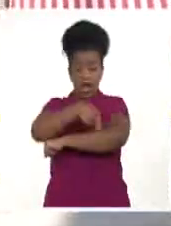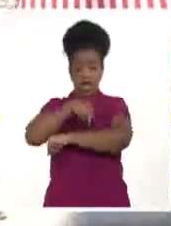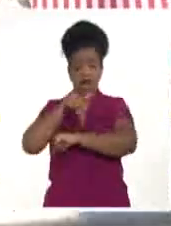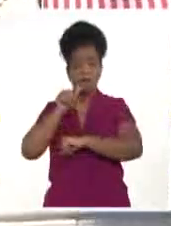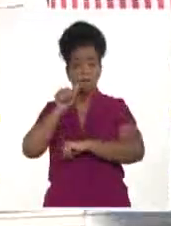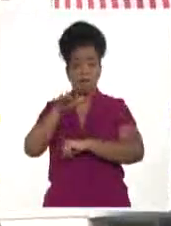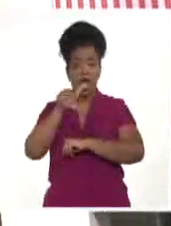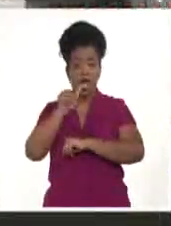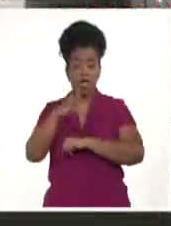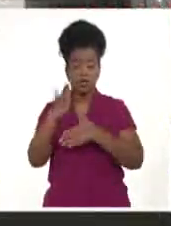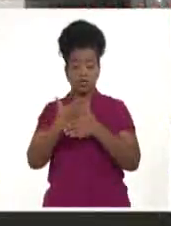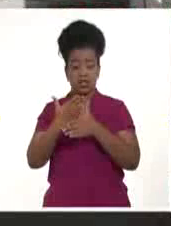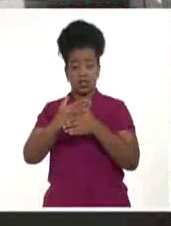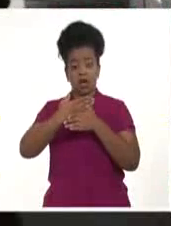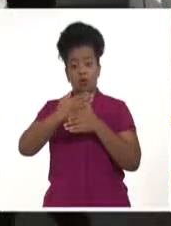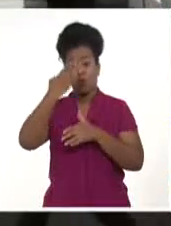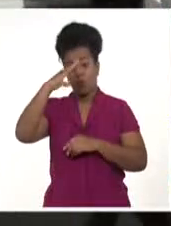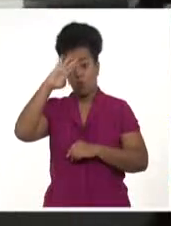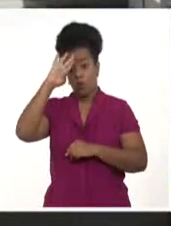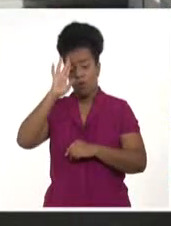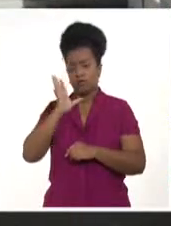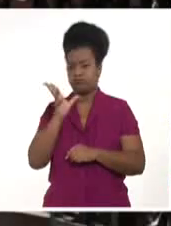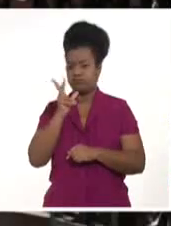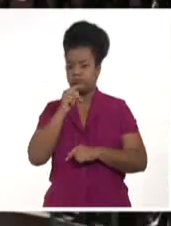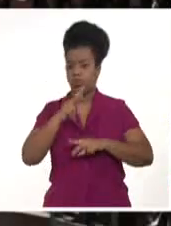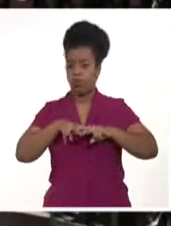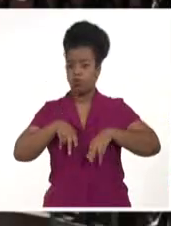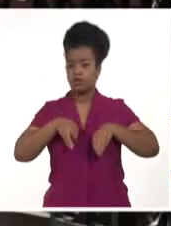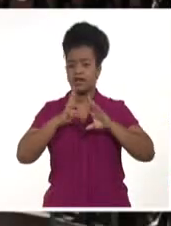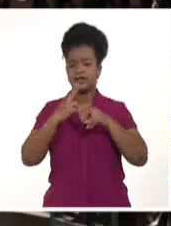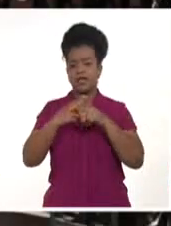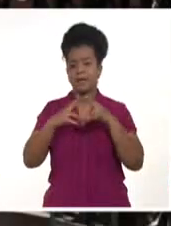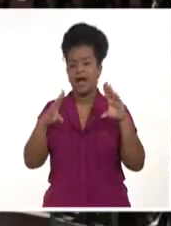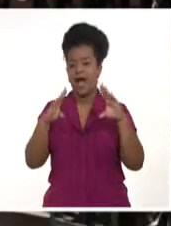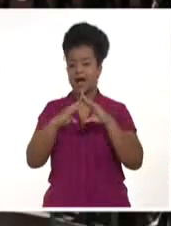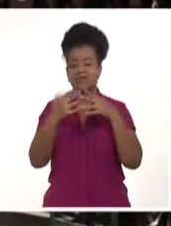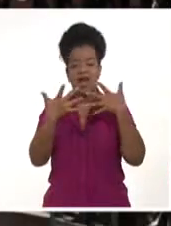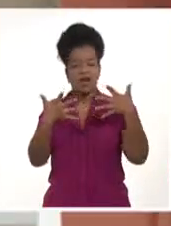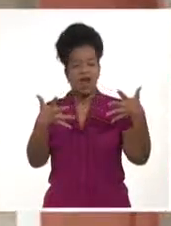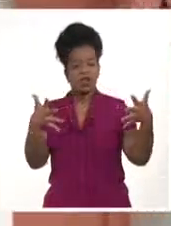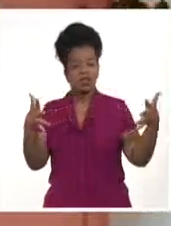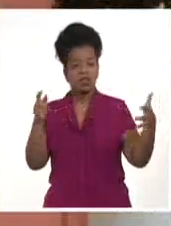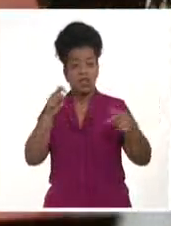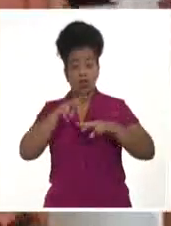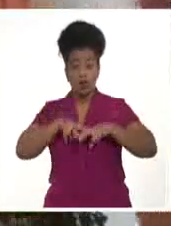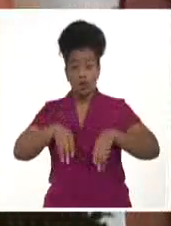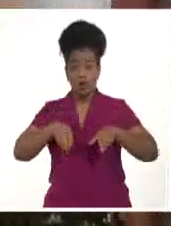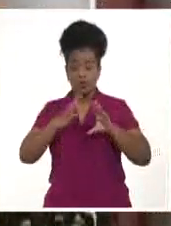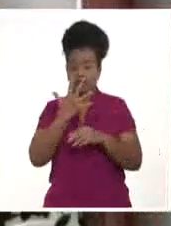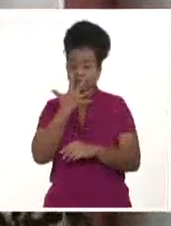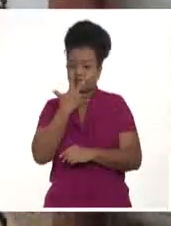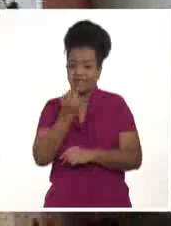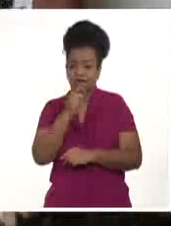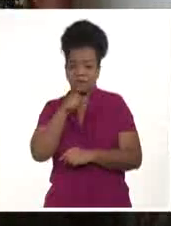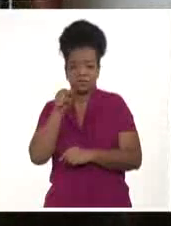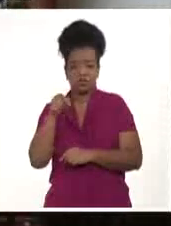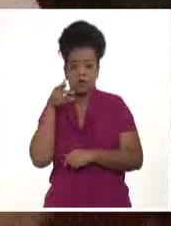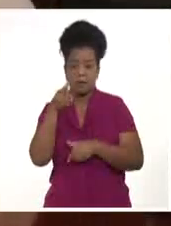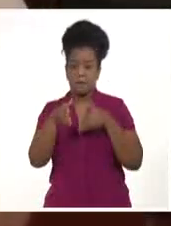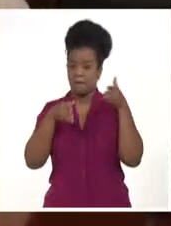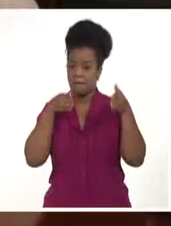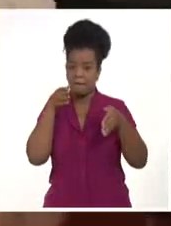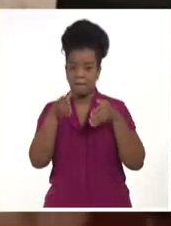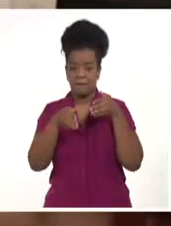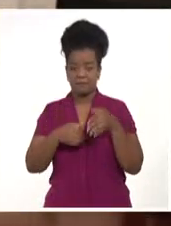Céspedes en Santiago de Cuba, el Hotel Casa Grande es una de las instalaciones hoteleras que se mantienen en la preferencia de los mercados emisores.